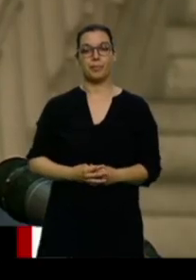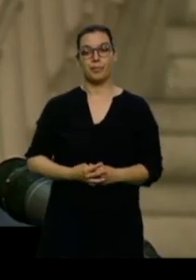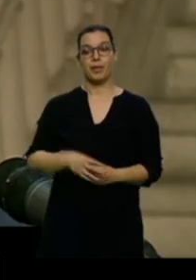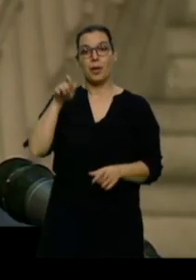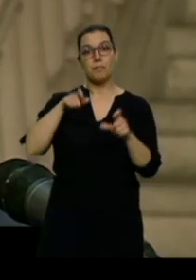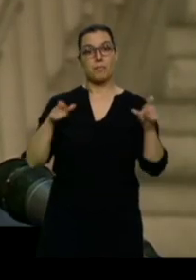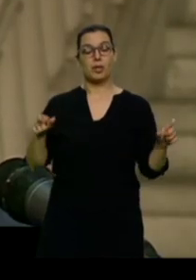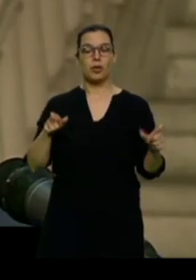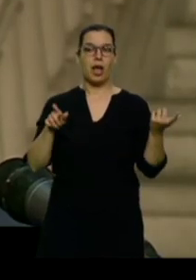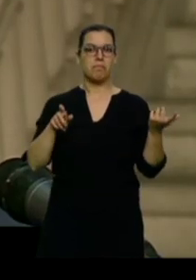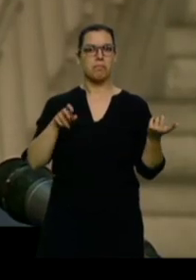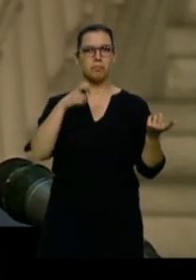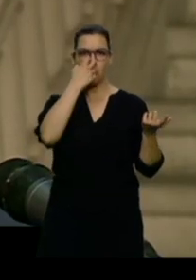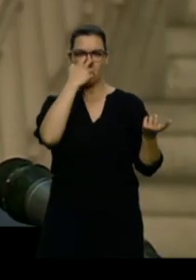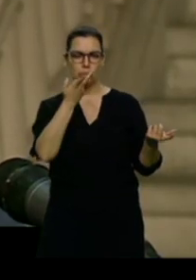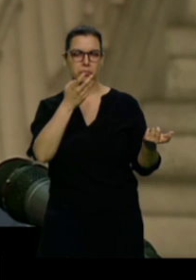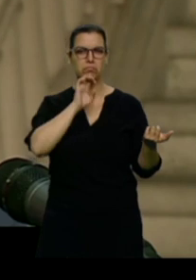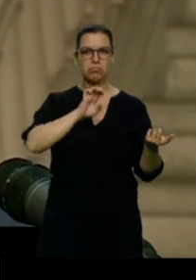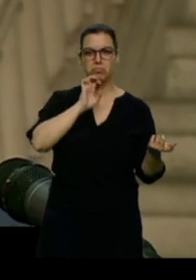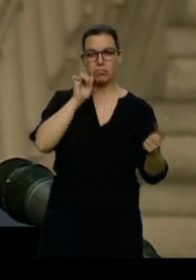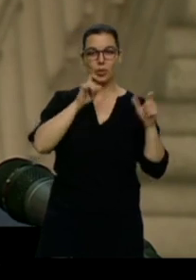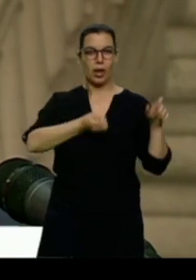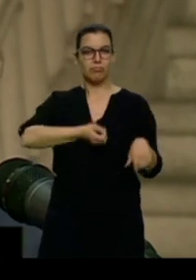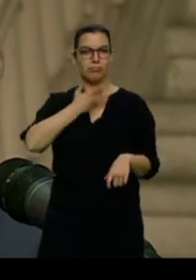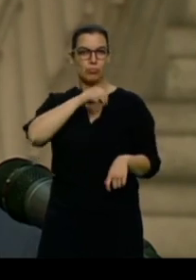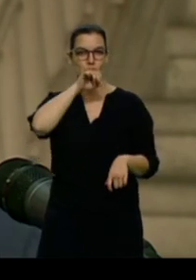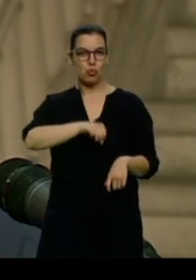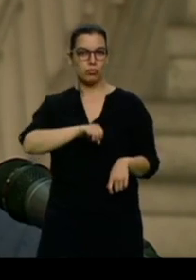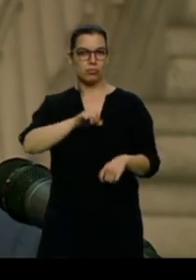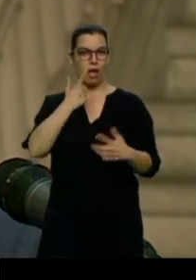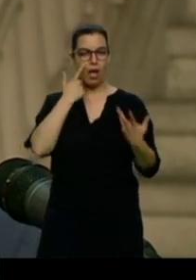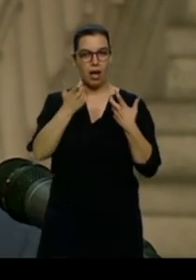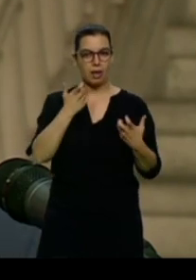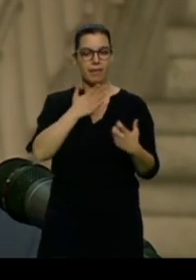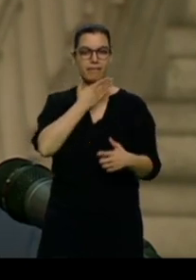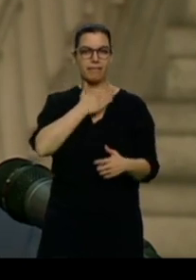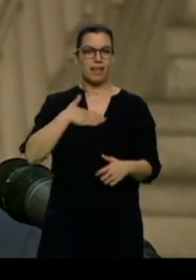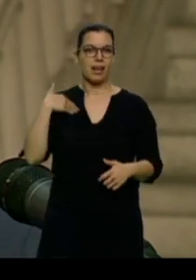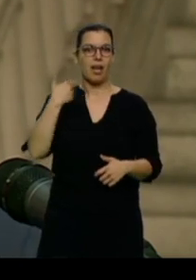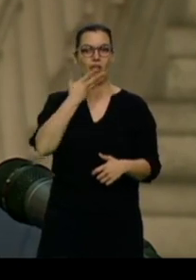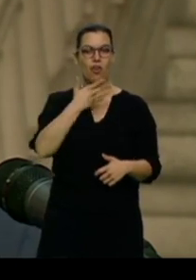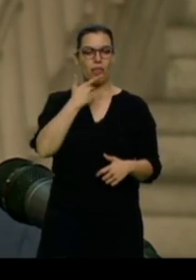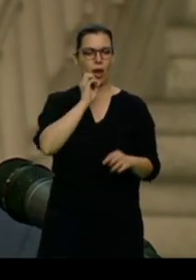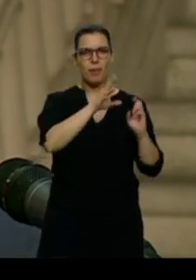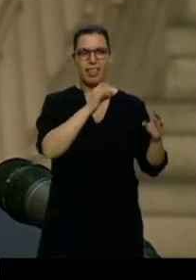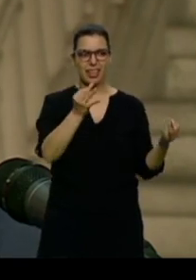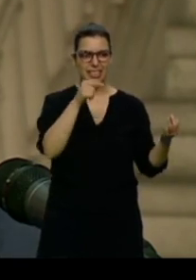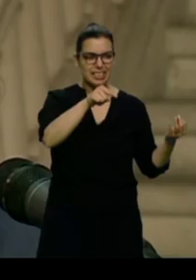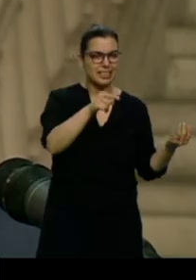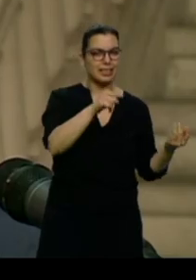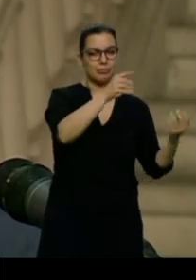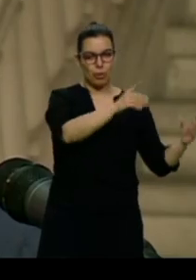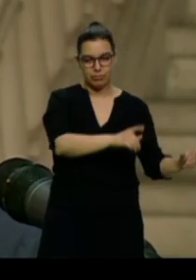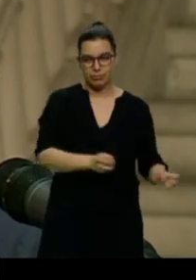ciudadano, del amante del arte, por conocer esos bajos fondos del museo, que evocan siempre una